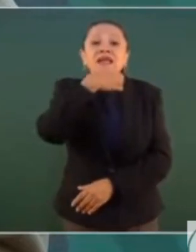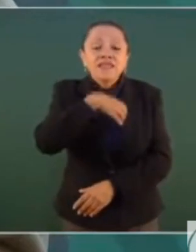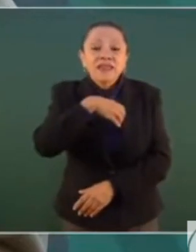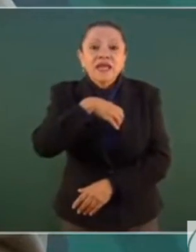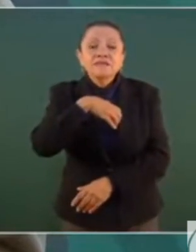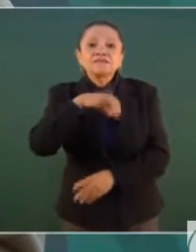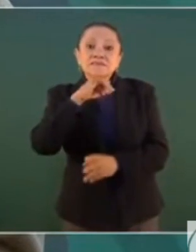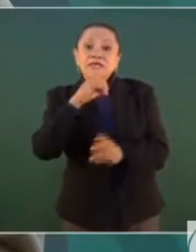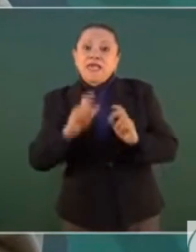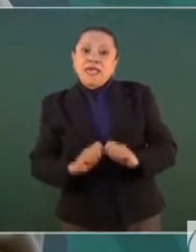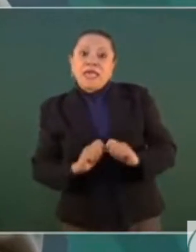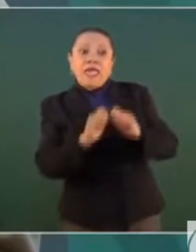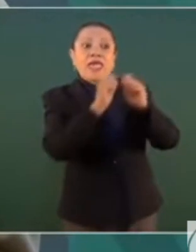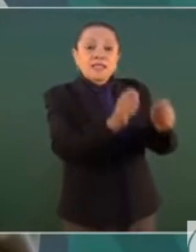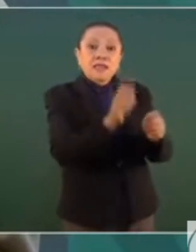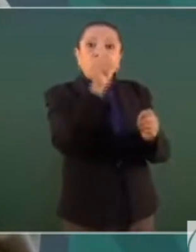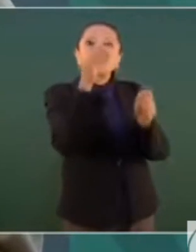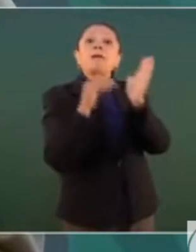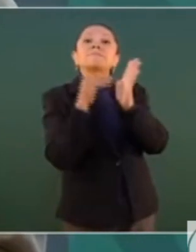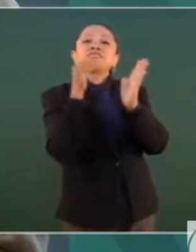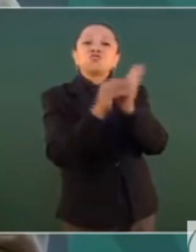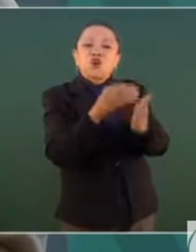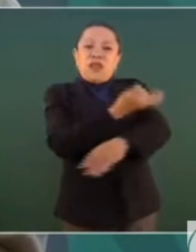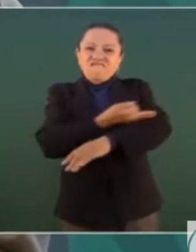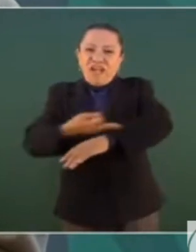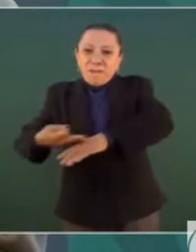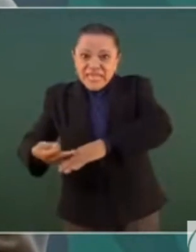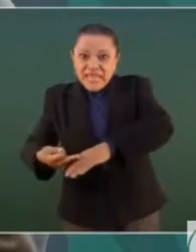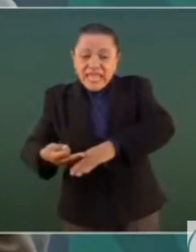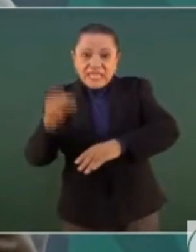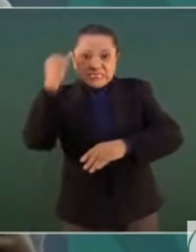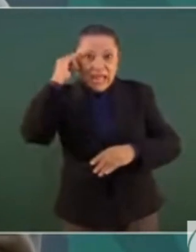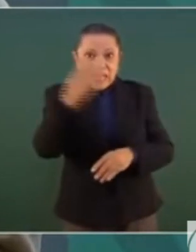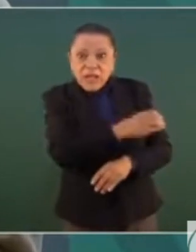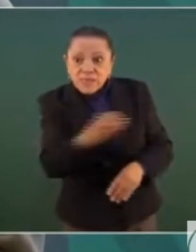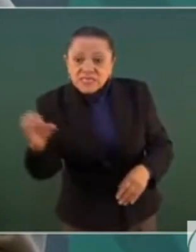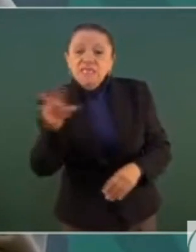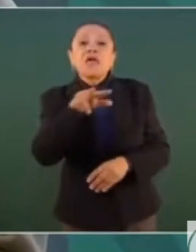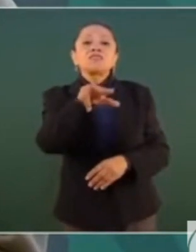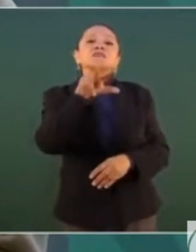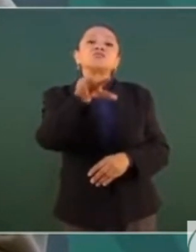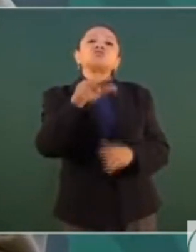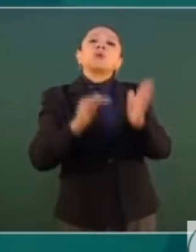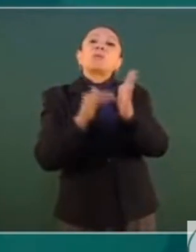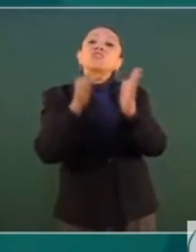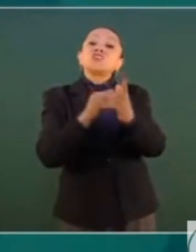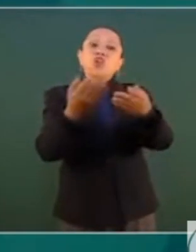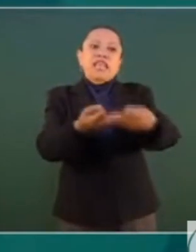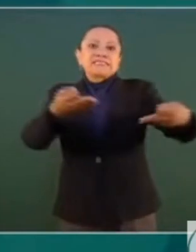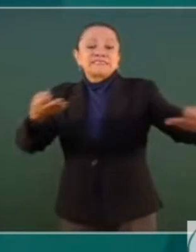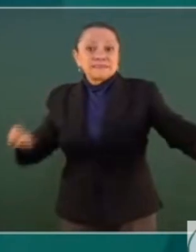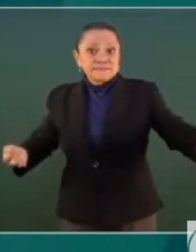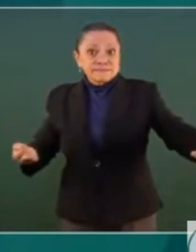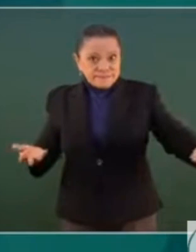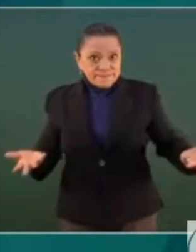a un millón de familias campesinas 18 millones de hectáreas. Es